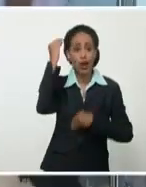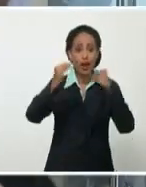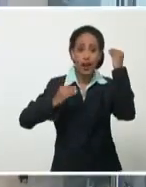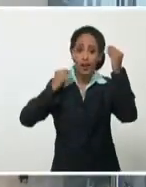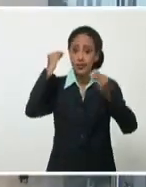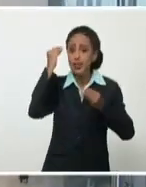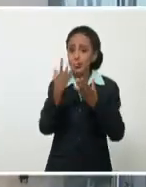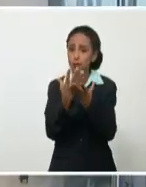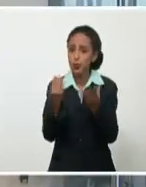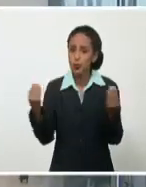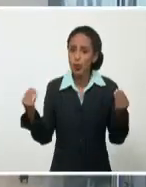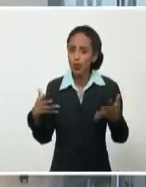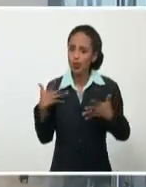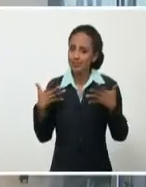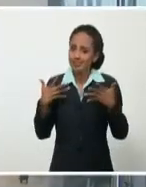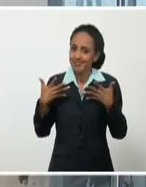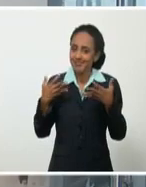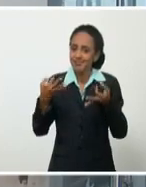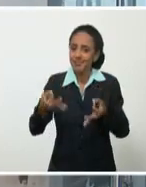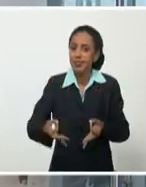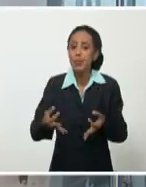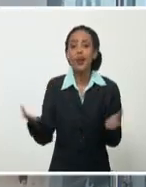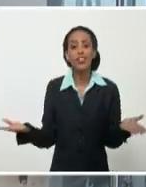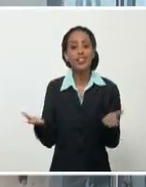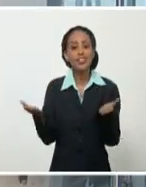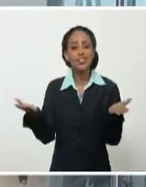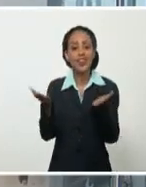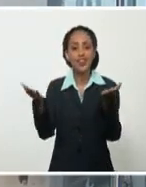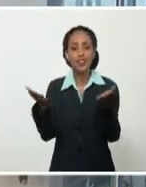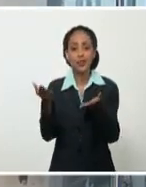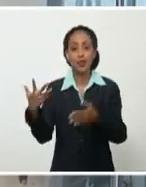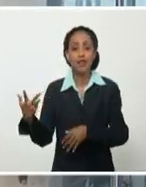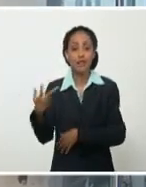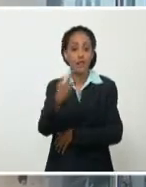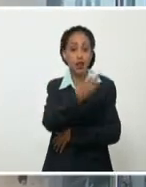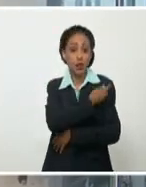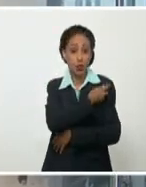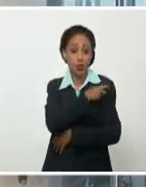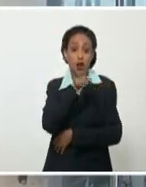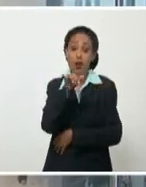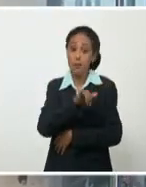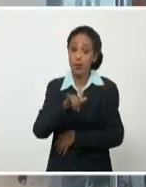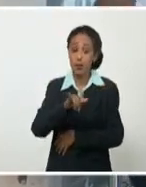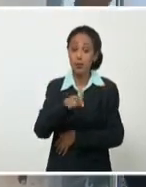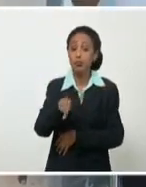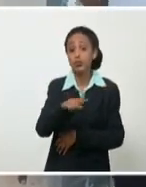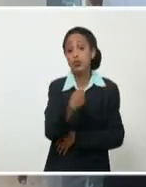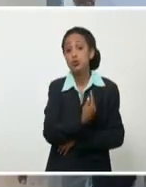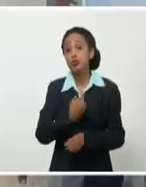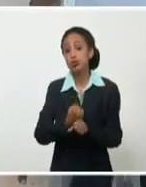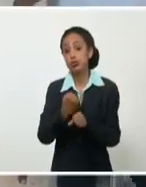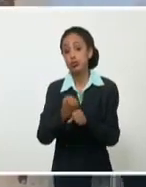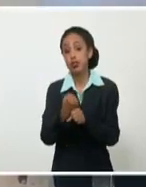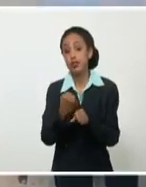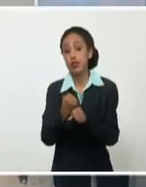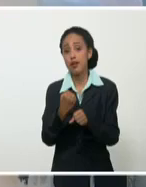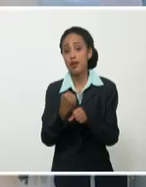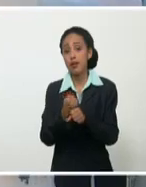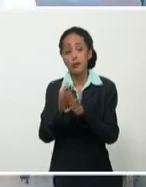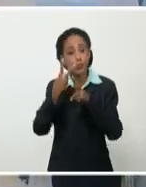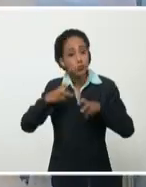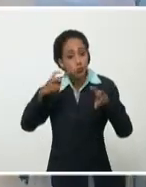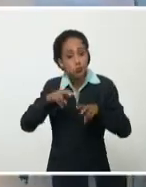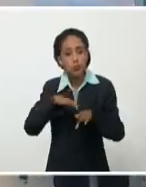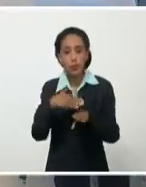muchísimo entusiasmo el avance de las vacunas candidatas y con las cuales estamos trabajando para no solamente